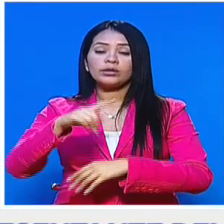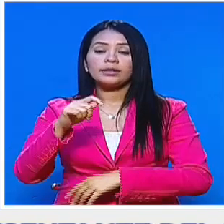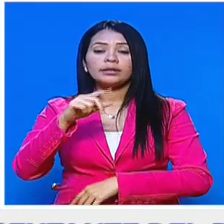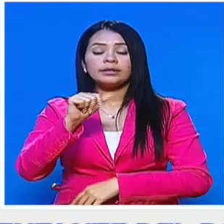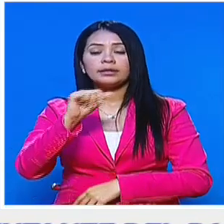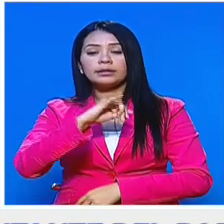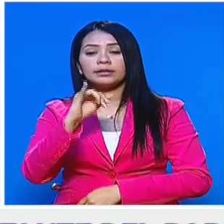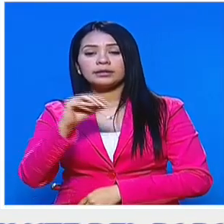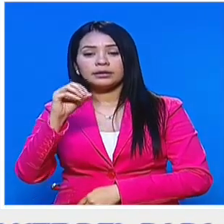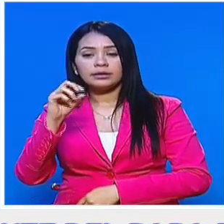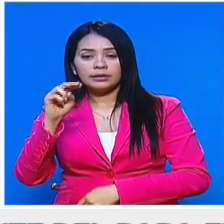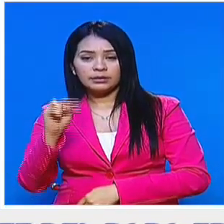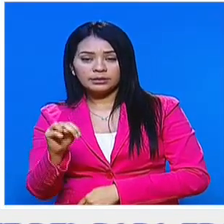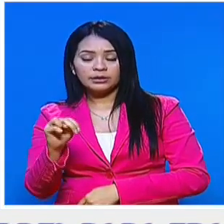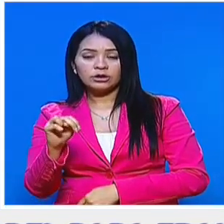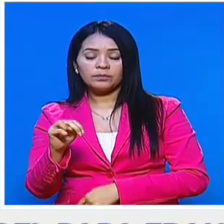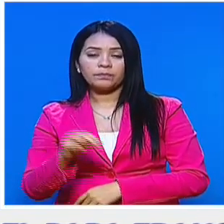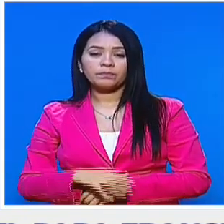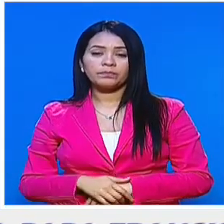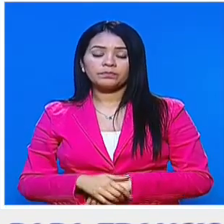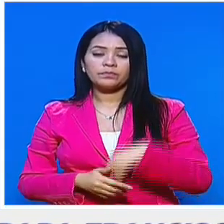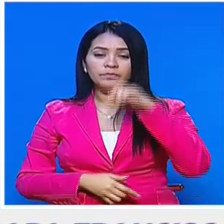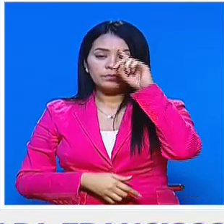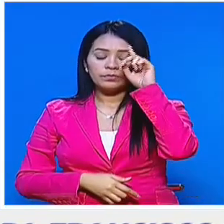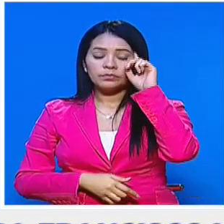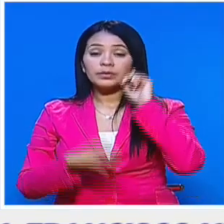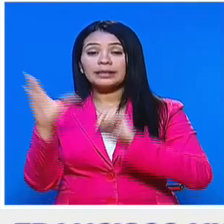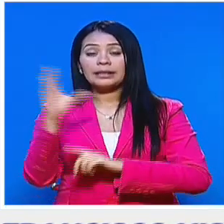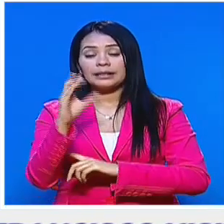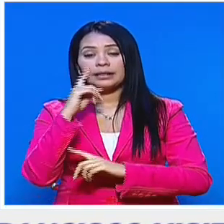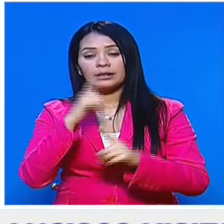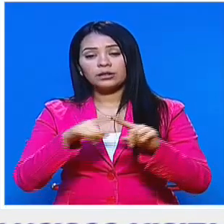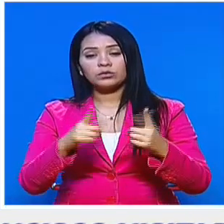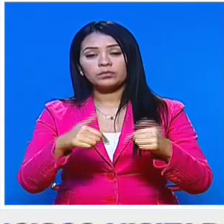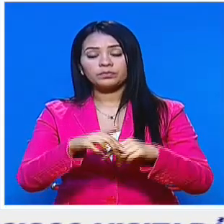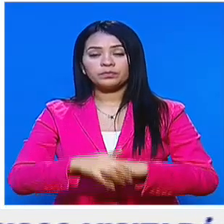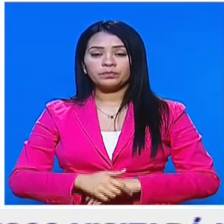en cruce con las mallas. Sentido Caracas, Valencia.